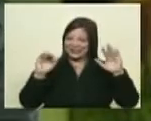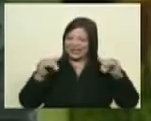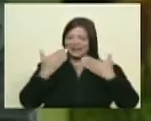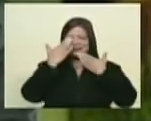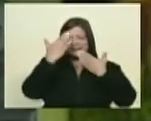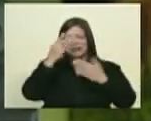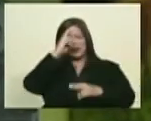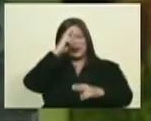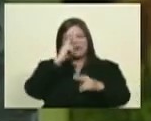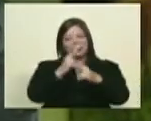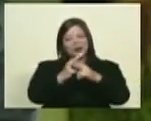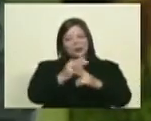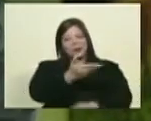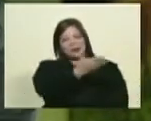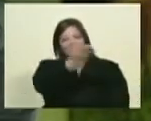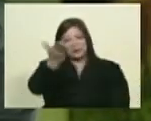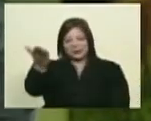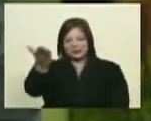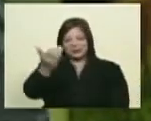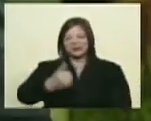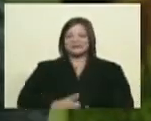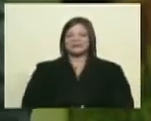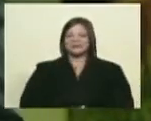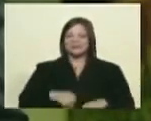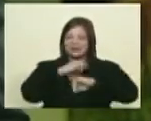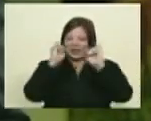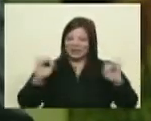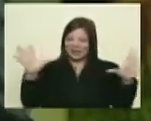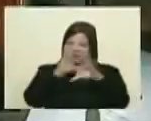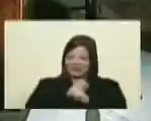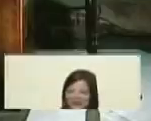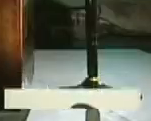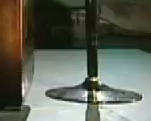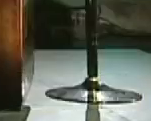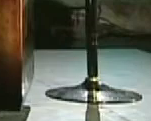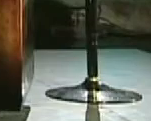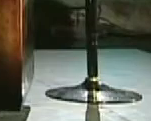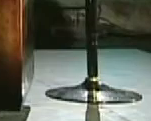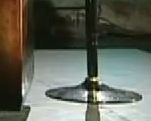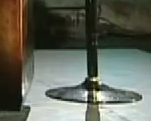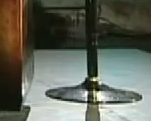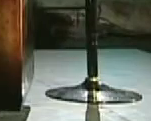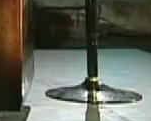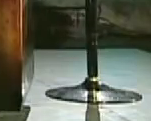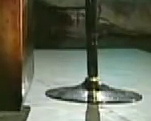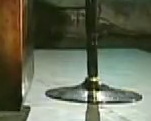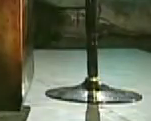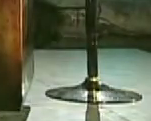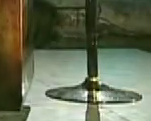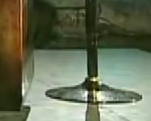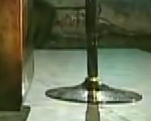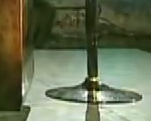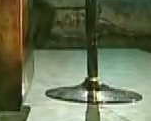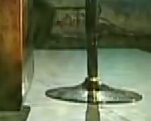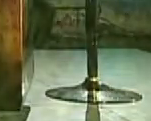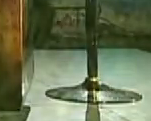Ernesto Villegas siempre con muchísimo respeto por ustedes hasta la próxima hasta la próxima de Toma Nota Gracias.